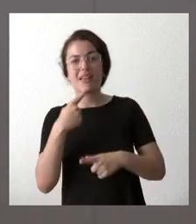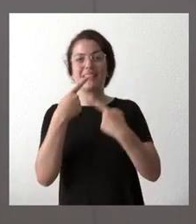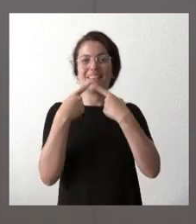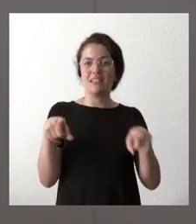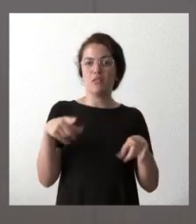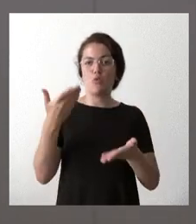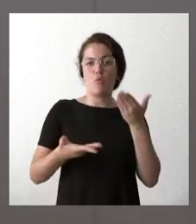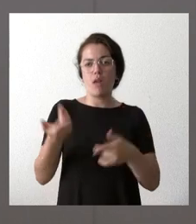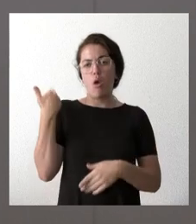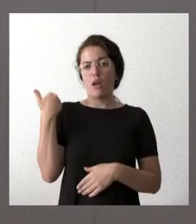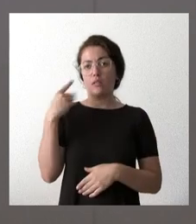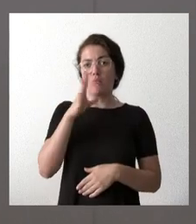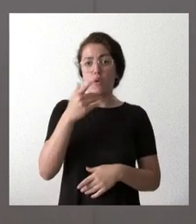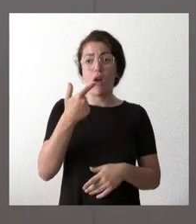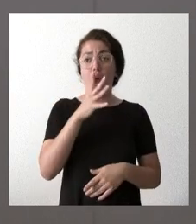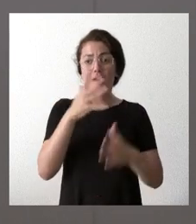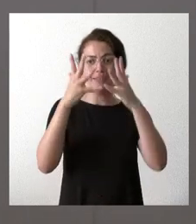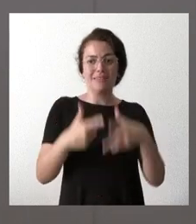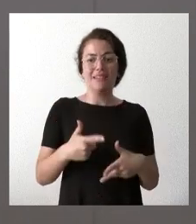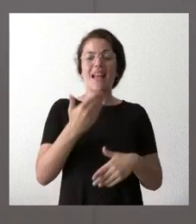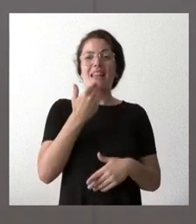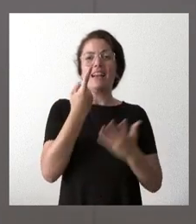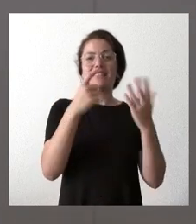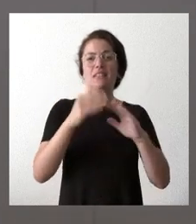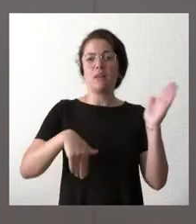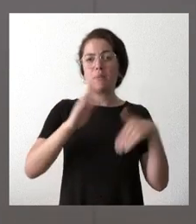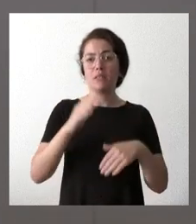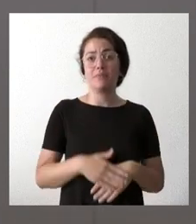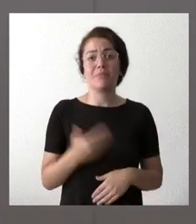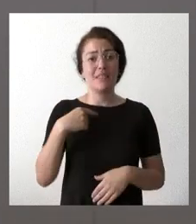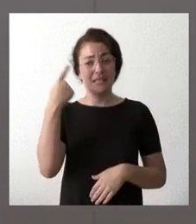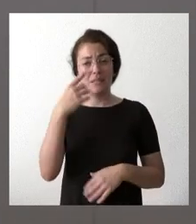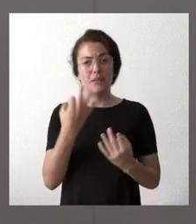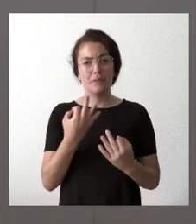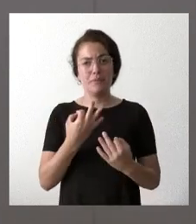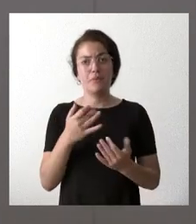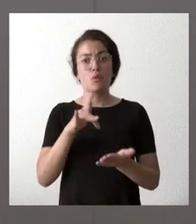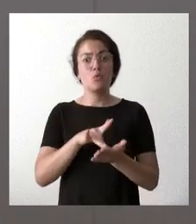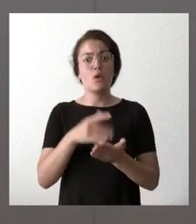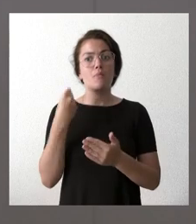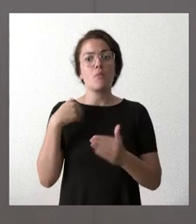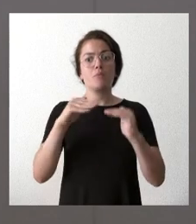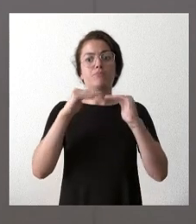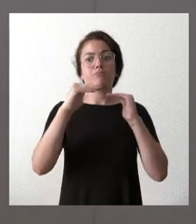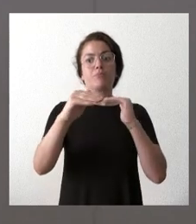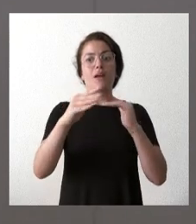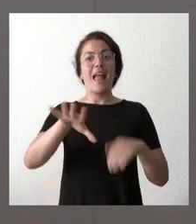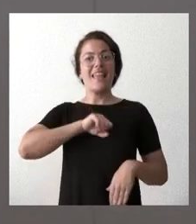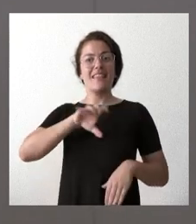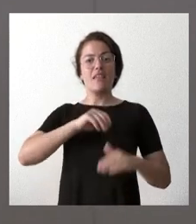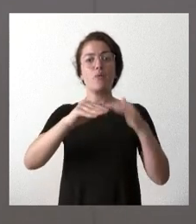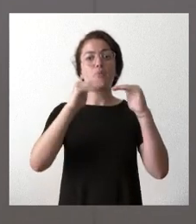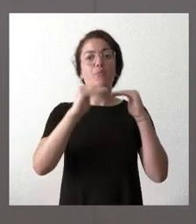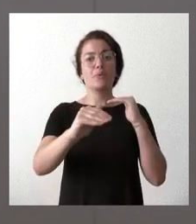se computan los mayores 60 años como usted sabe cuando se entra en la meseta en la incidencia todavía